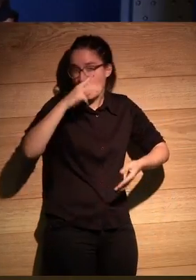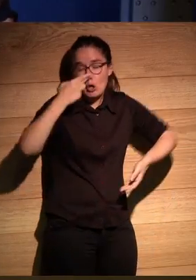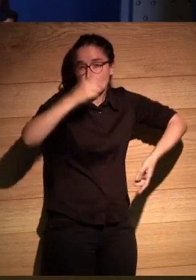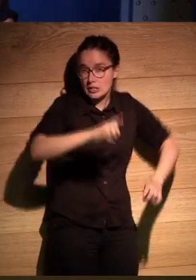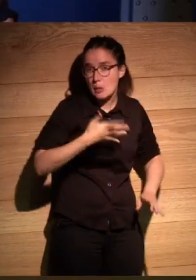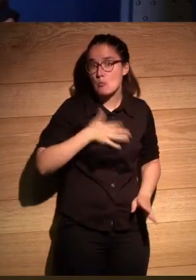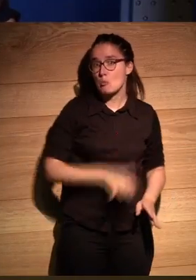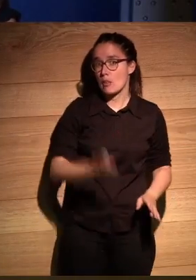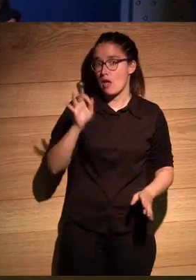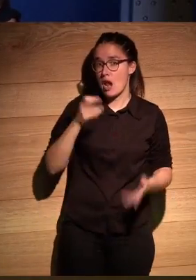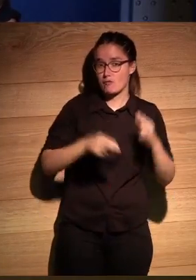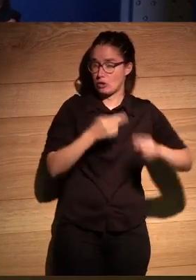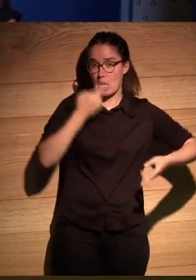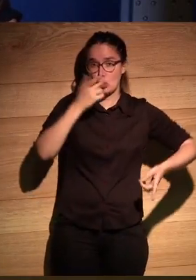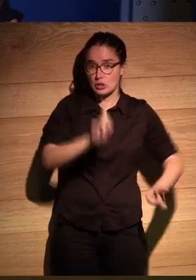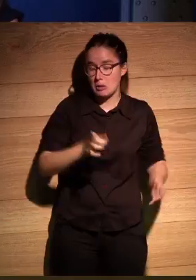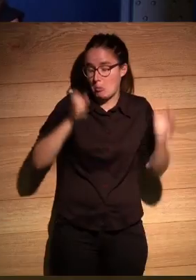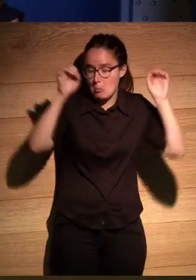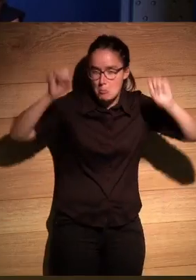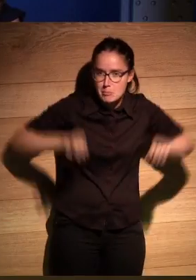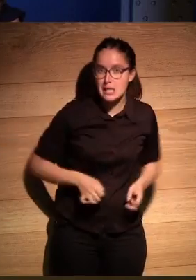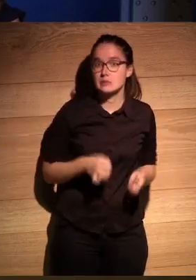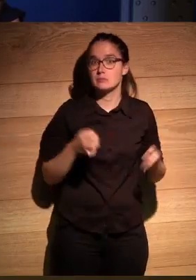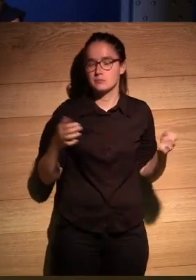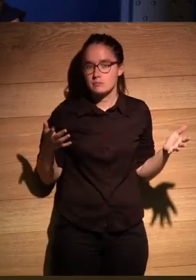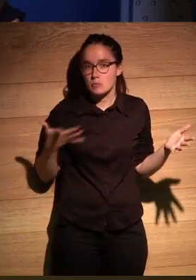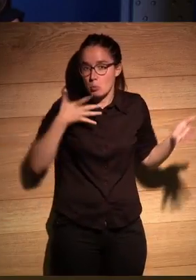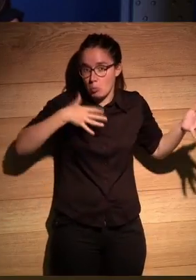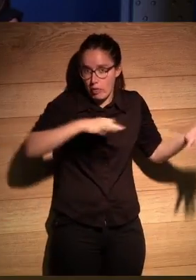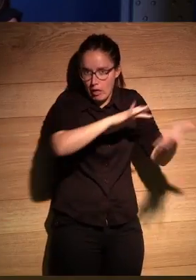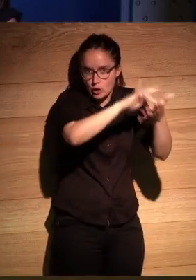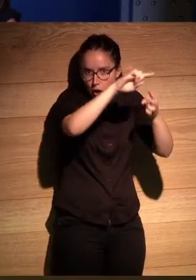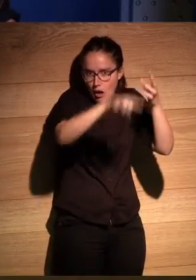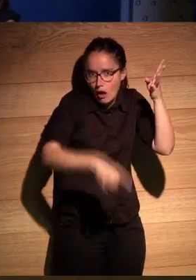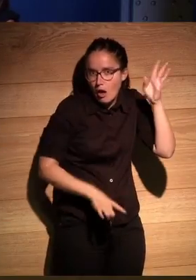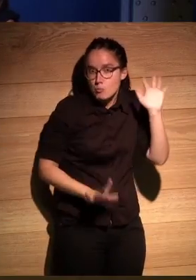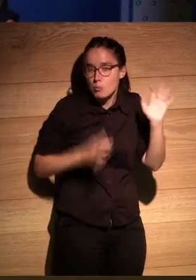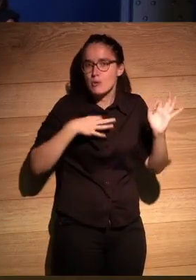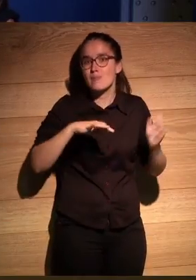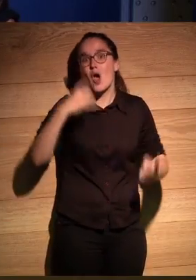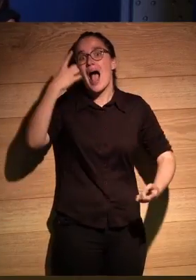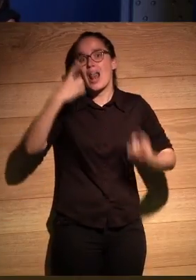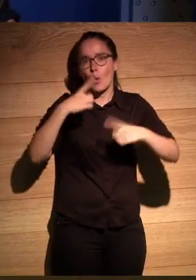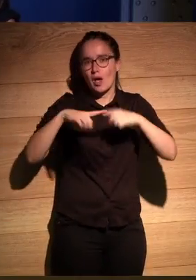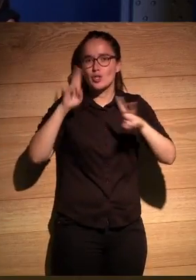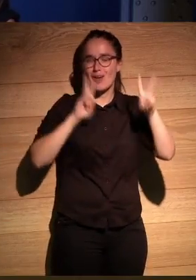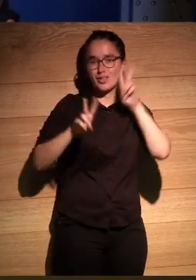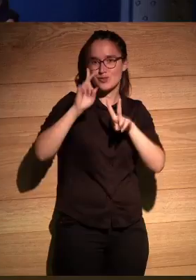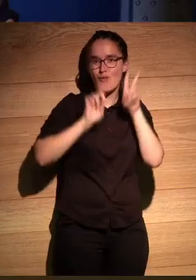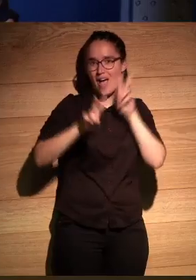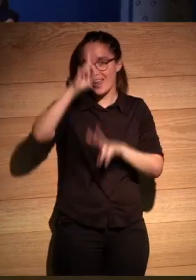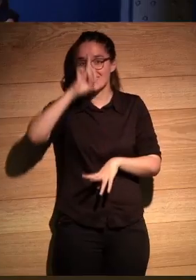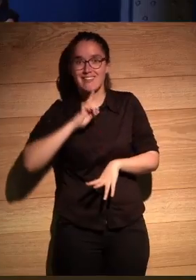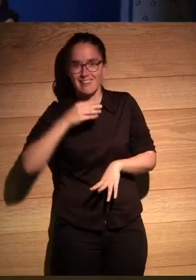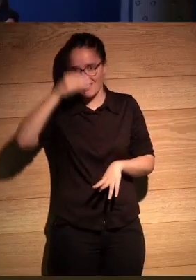puede que no te interese la frontera ok puede suceder todo eso pero alguna cosa visual estética